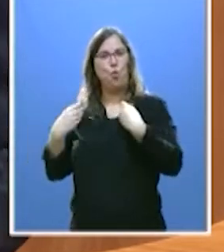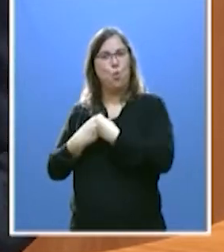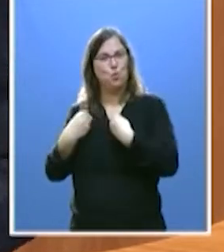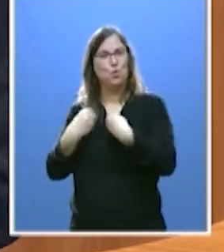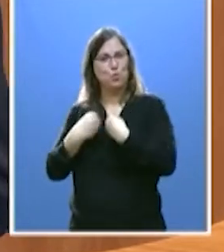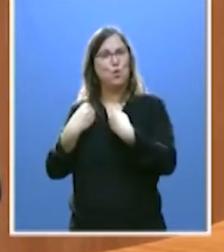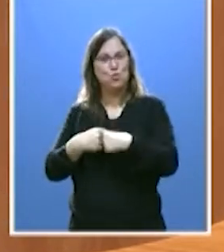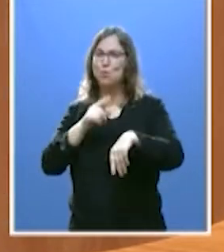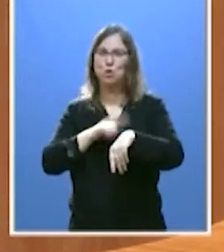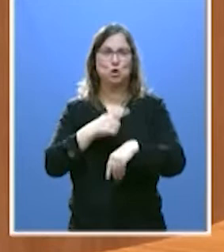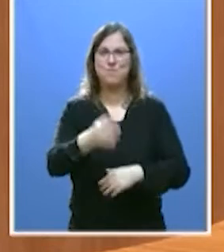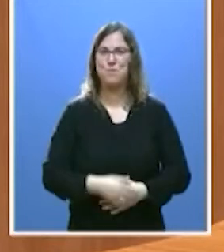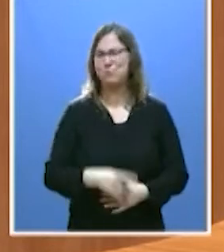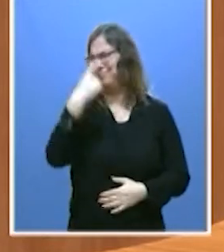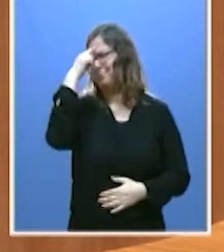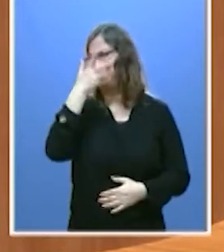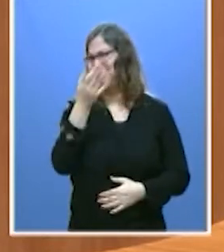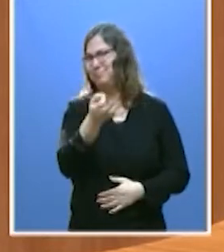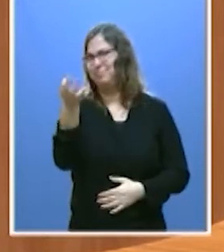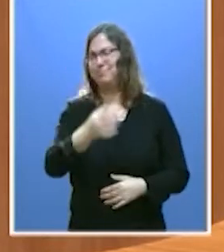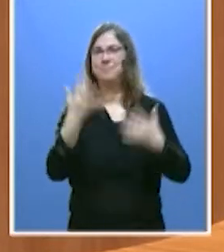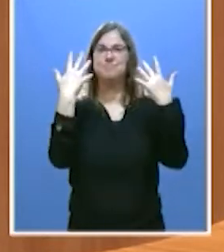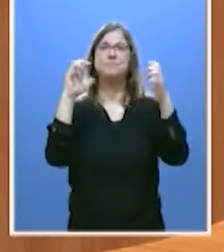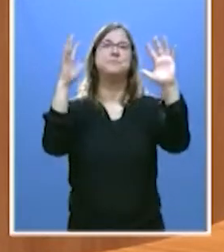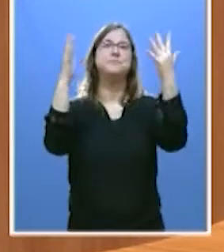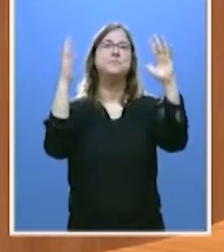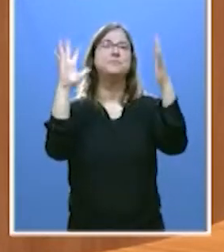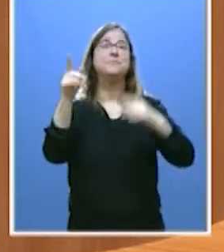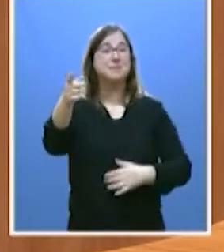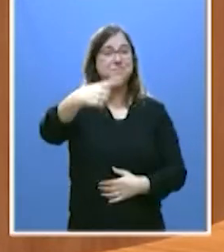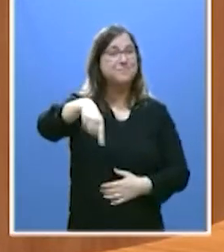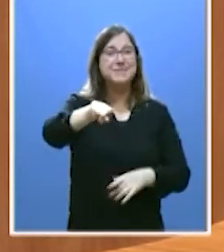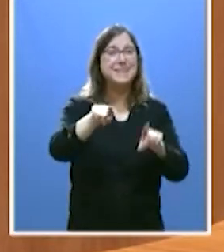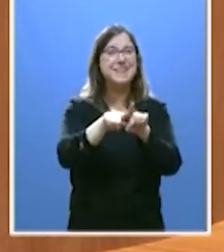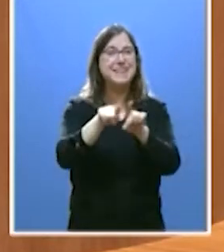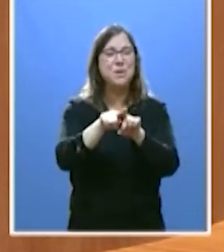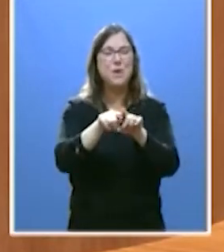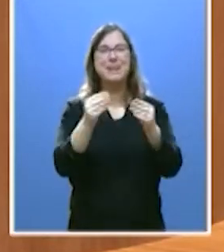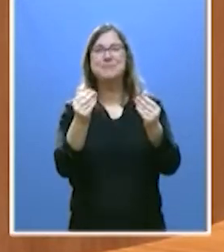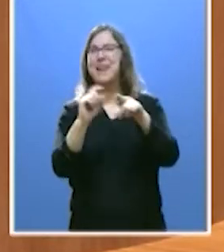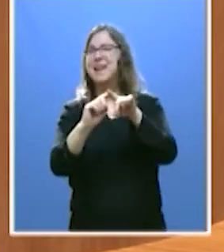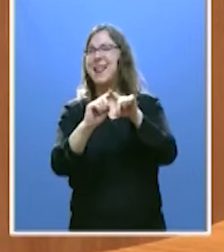son esta mezcla